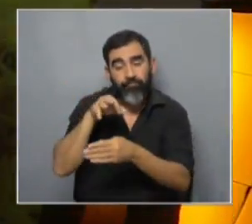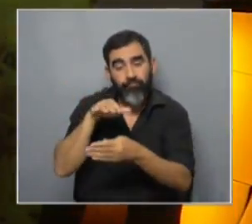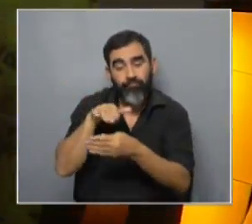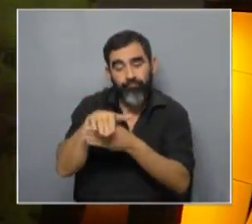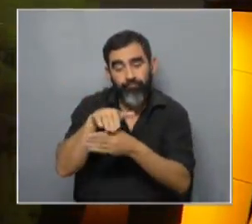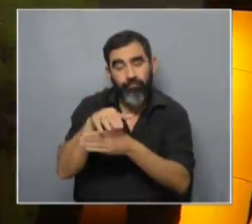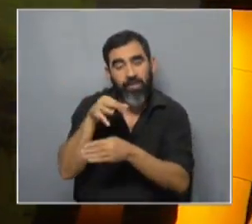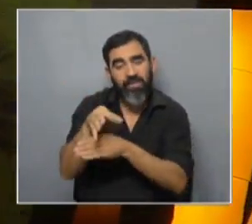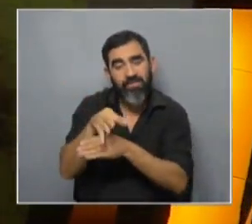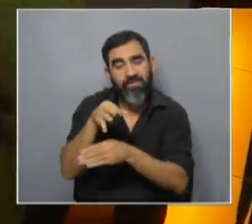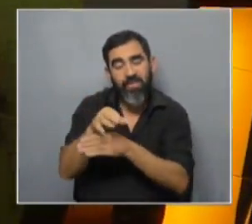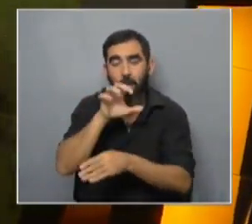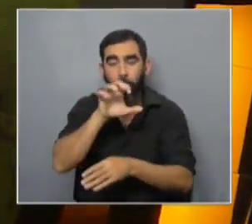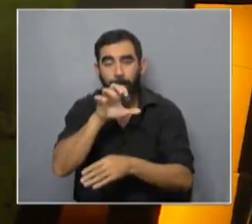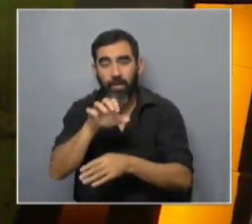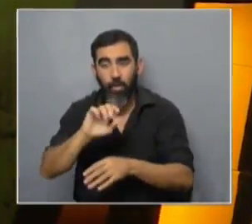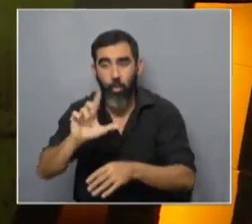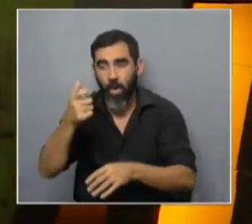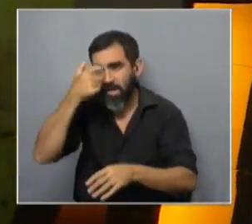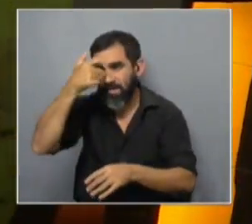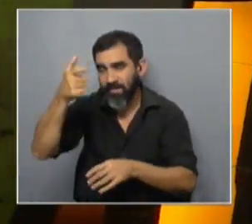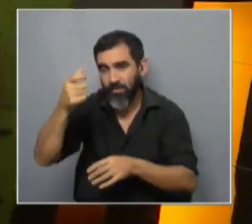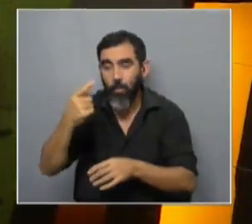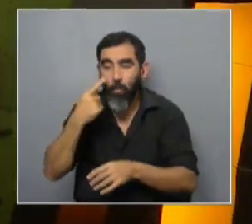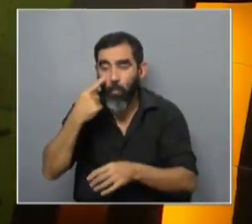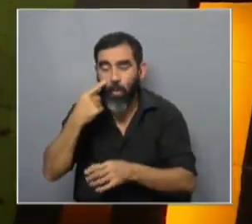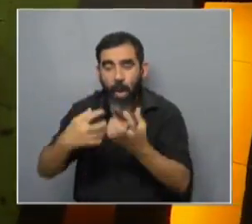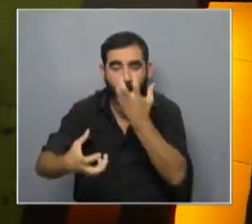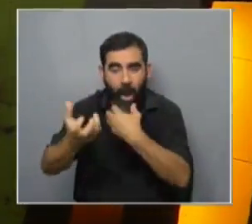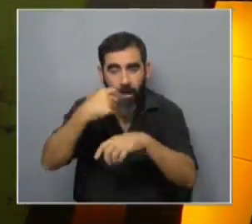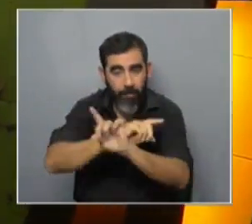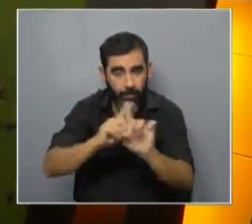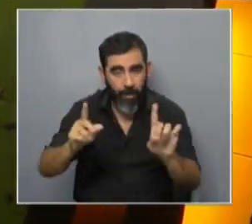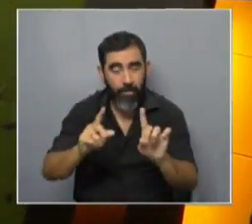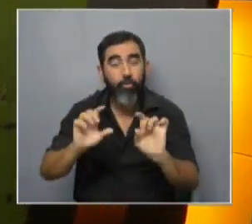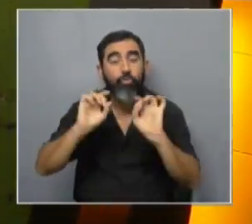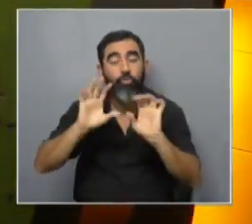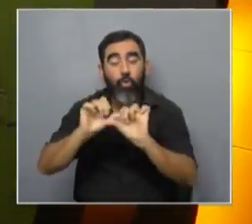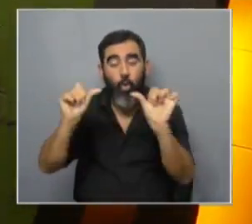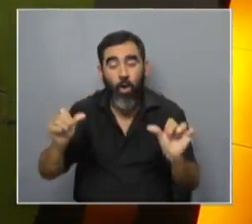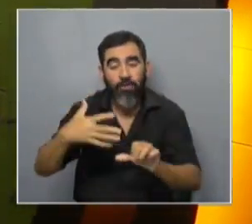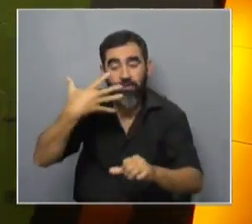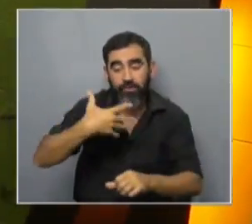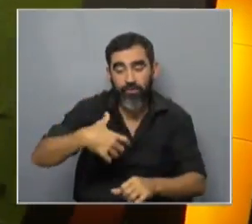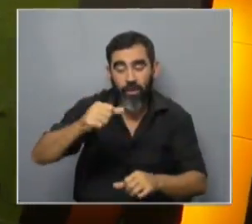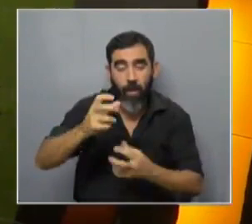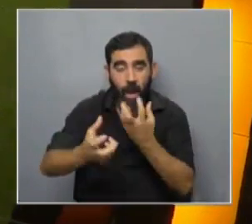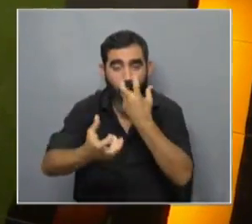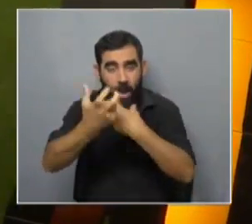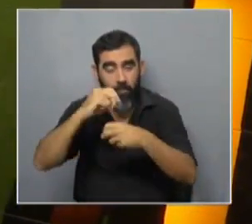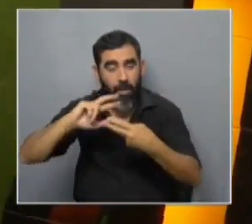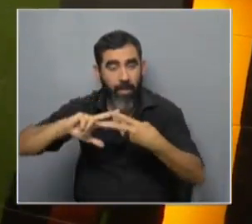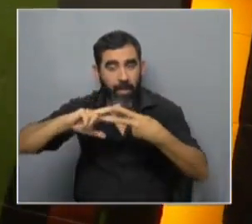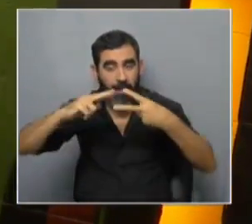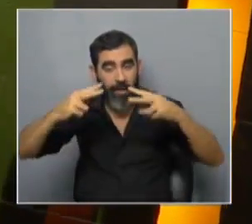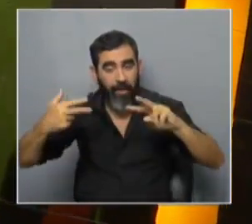ningún científico experimentando con el animal sino tratando de llevar a este animal que por genética y etología